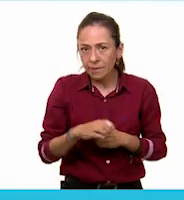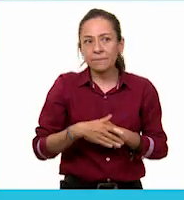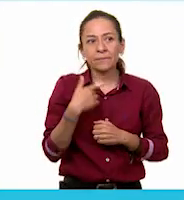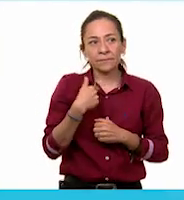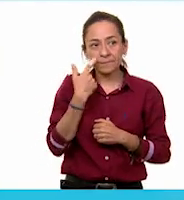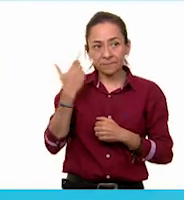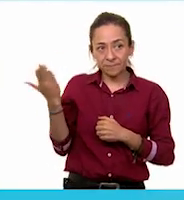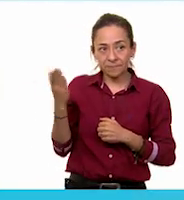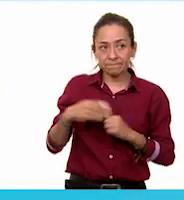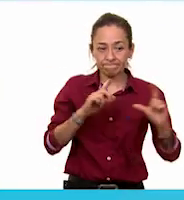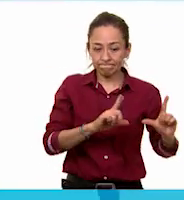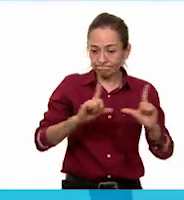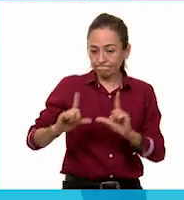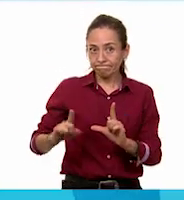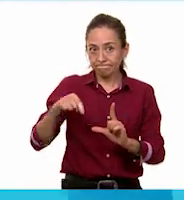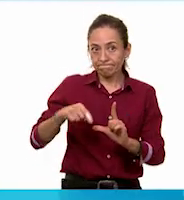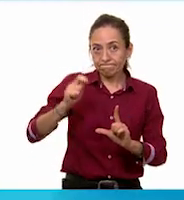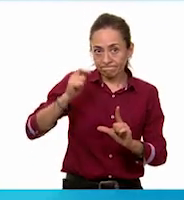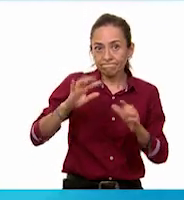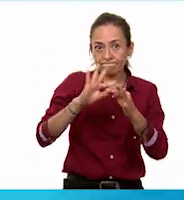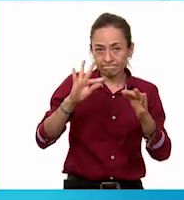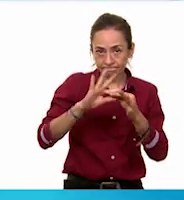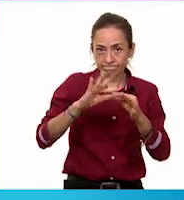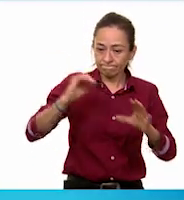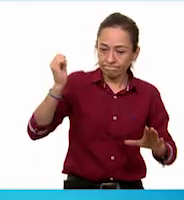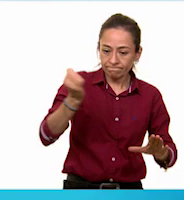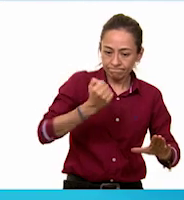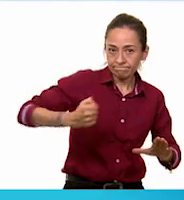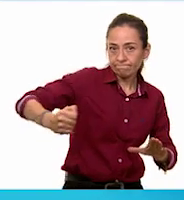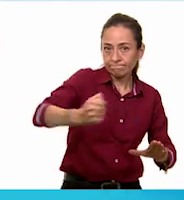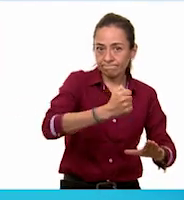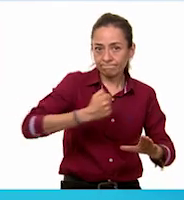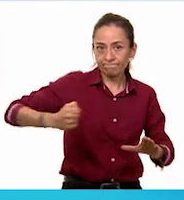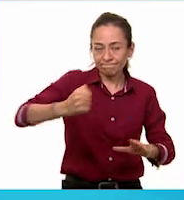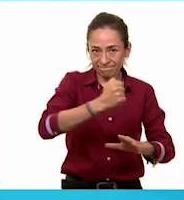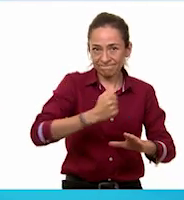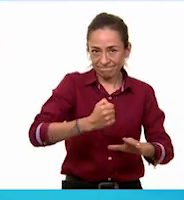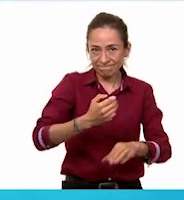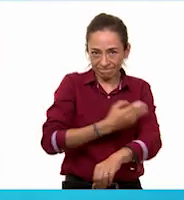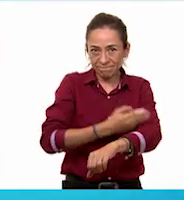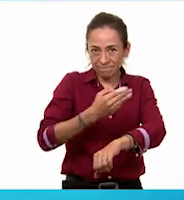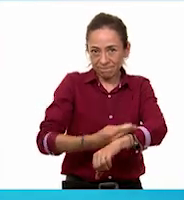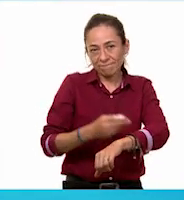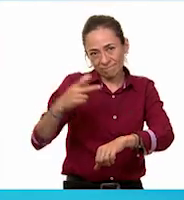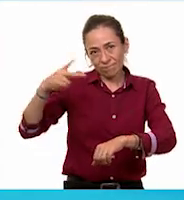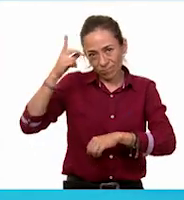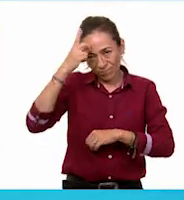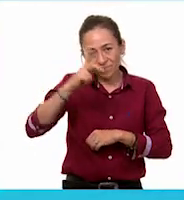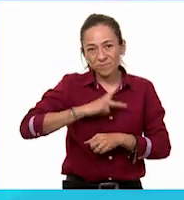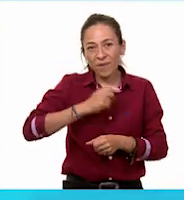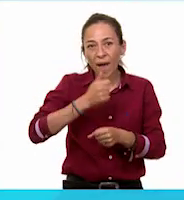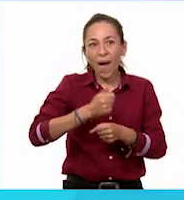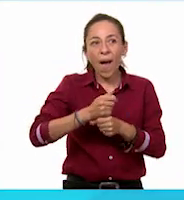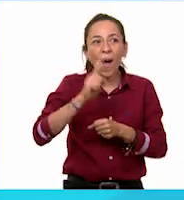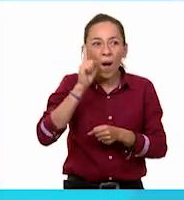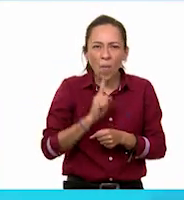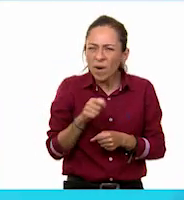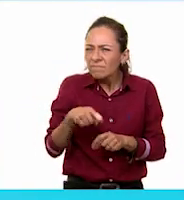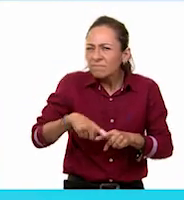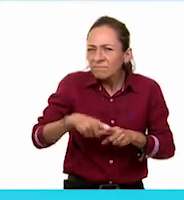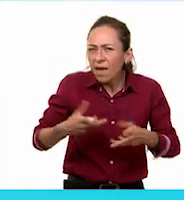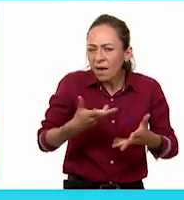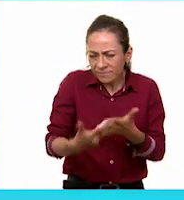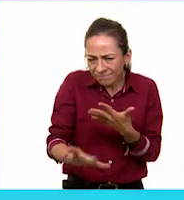ficha es de la cuchara de madera de mi abuelita y dice, elaborada por artesanos